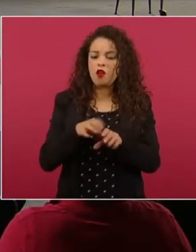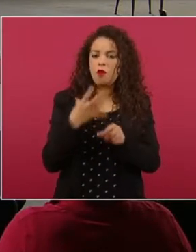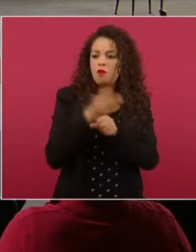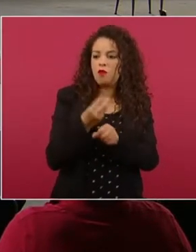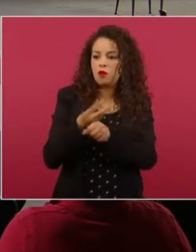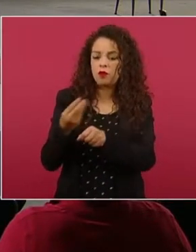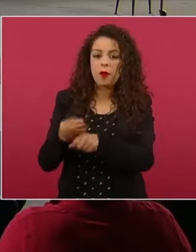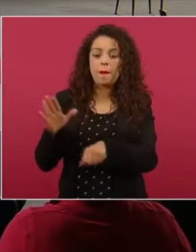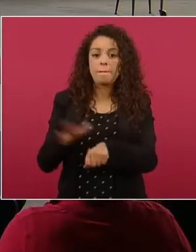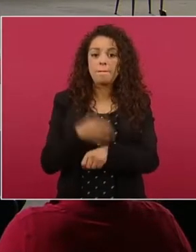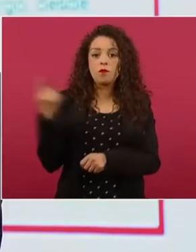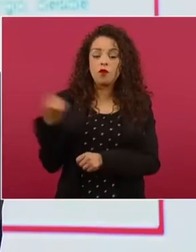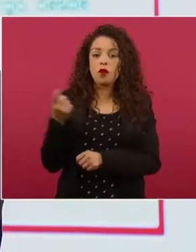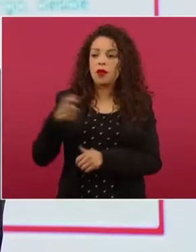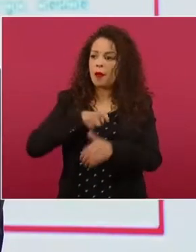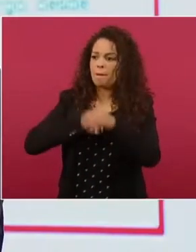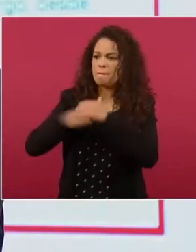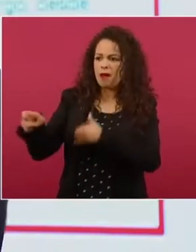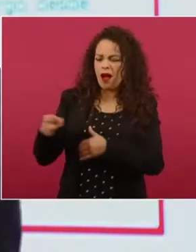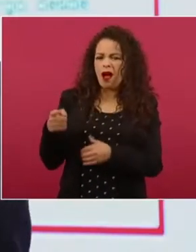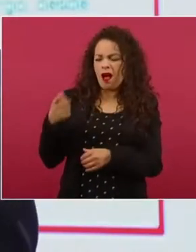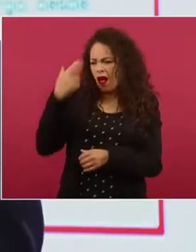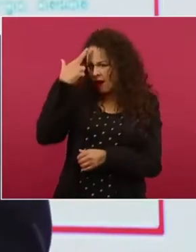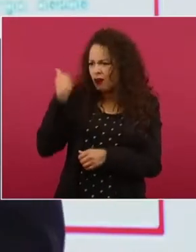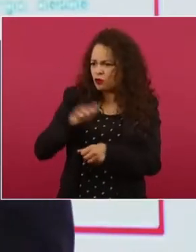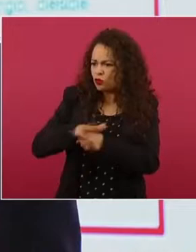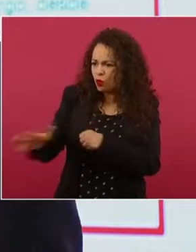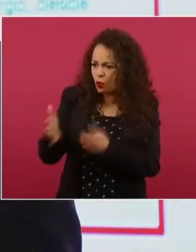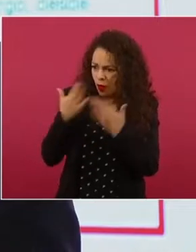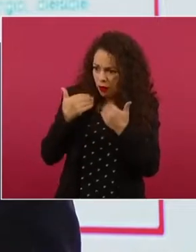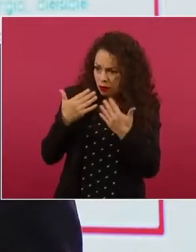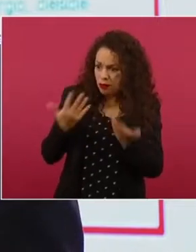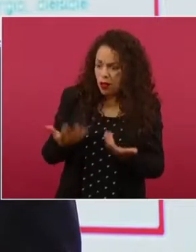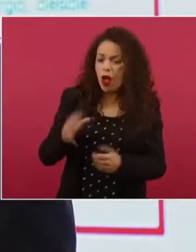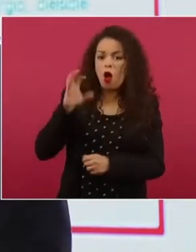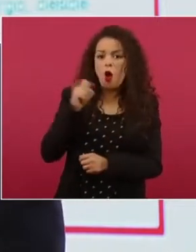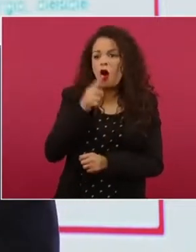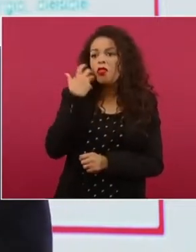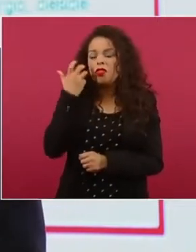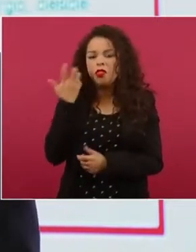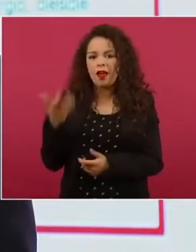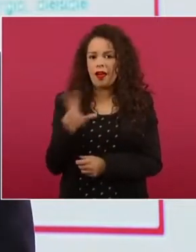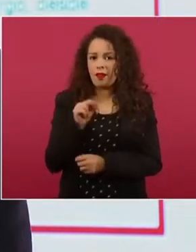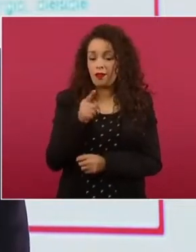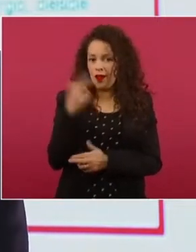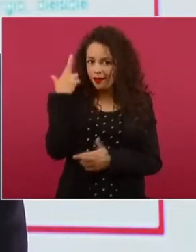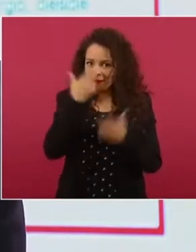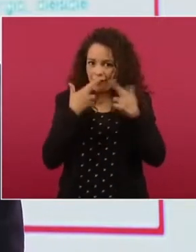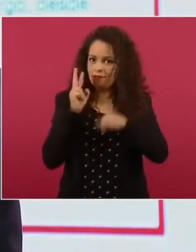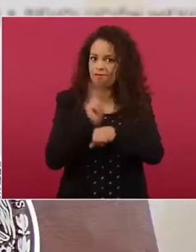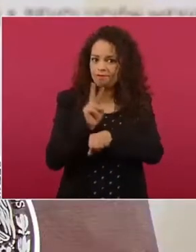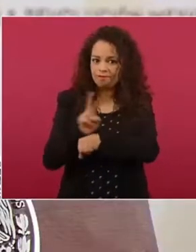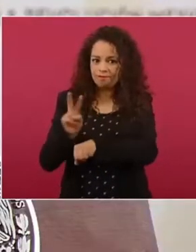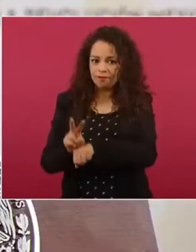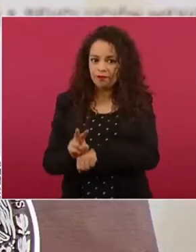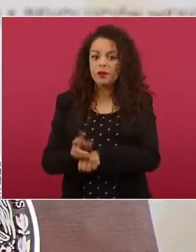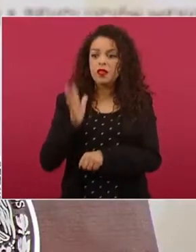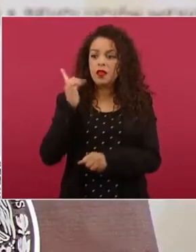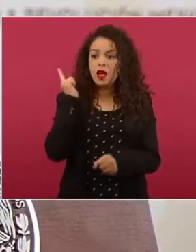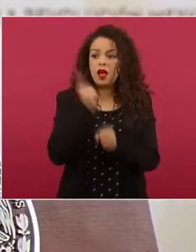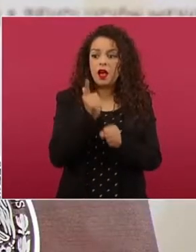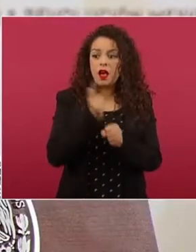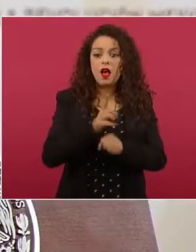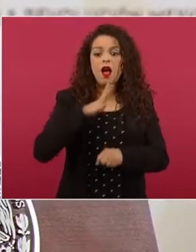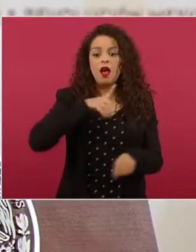indebidos o injustificados. Además, los órganos encargados de la supervisión identificaron diversos pagos